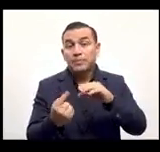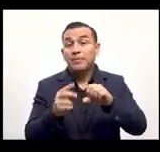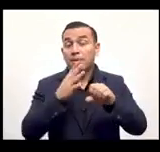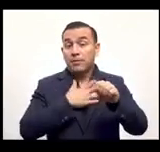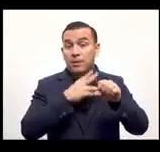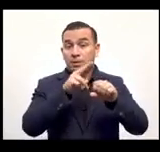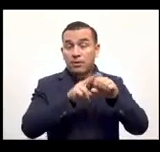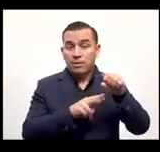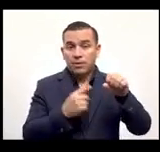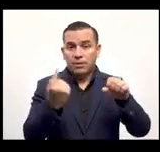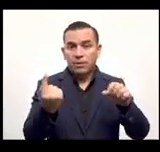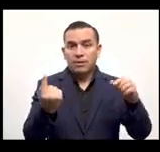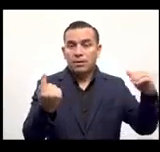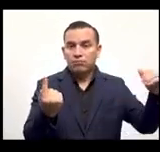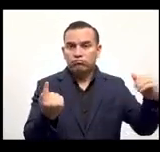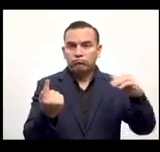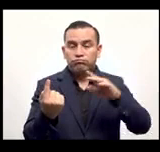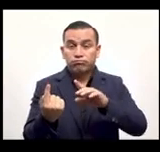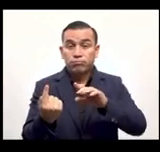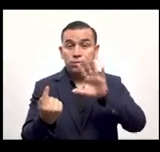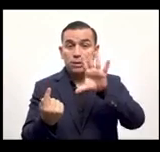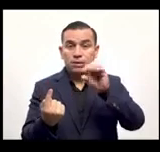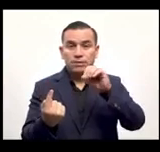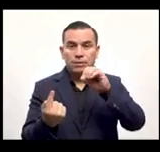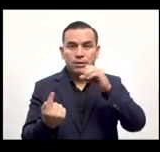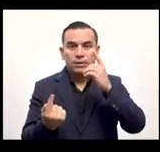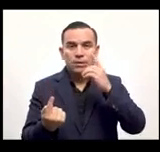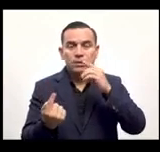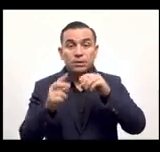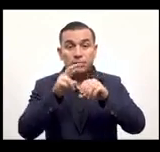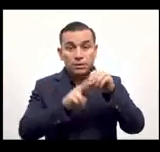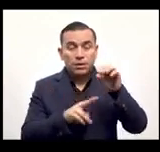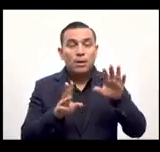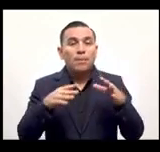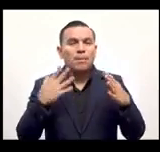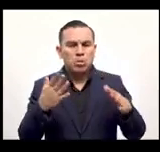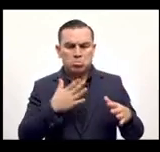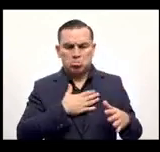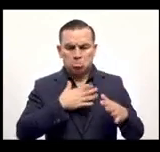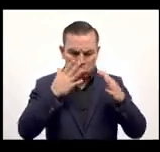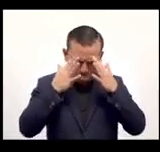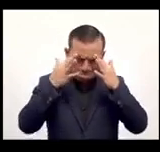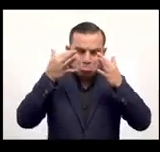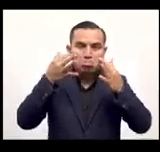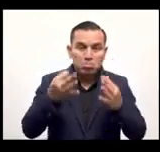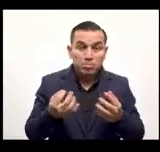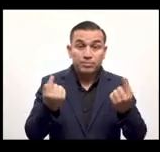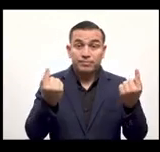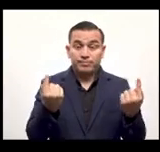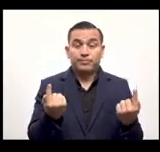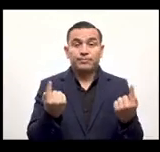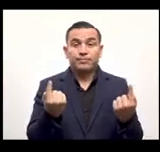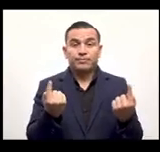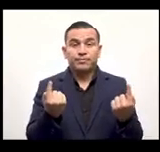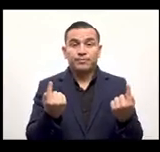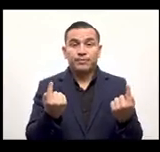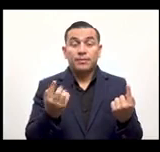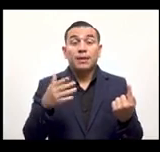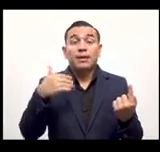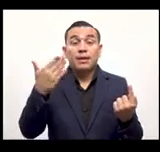dice lo quiero enviar de mis dólares y le envía 50 dólares ¿por qué? porque él quiso así totalmente opcional